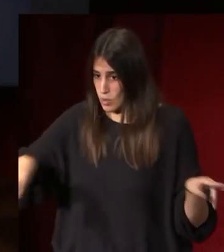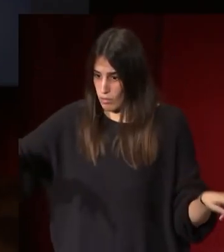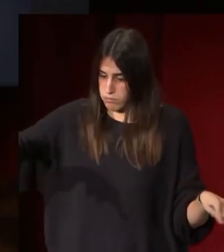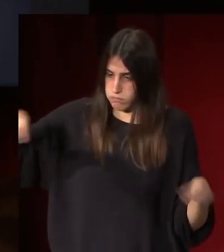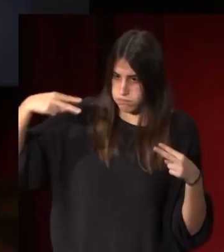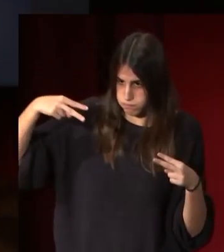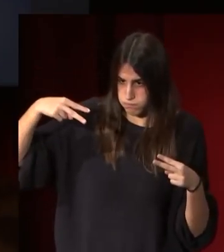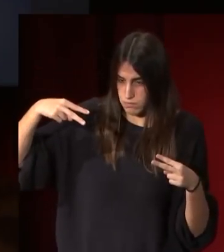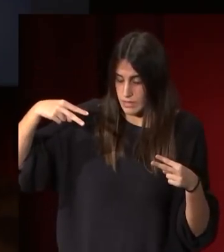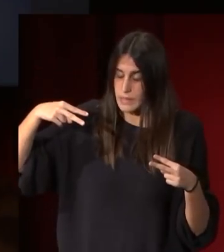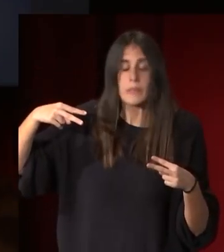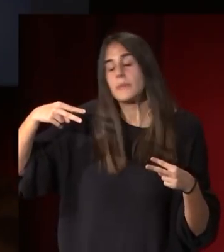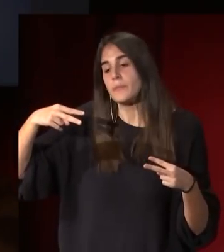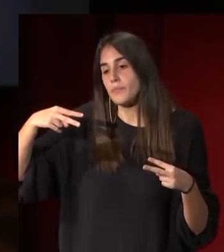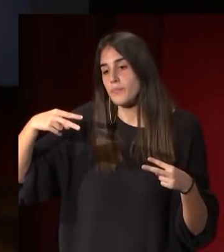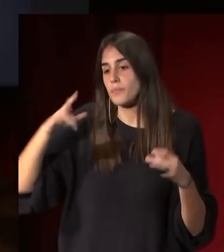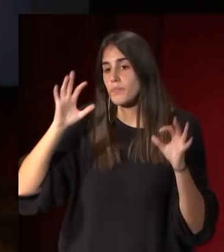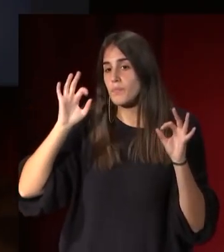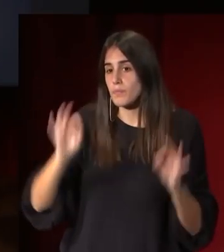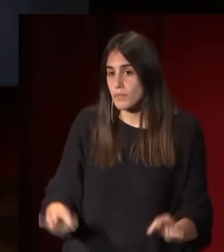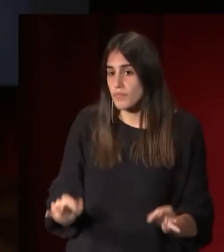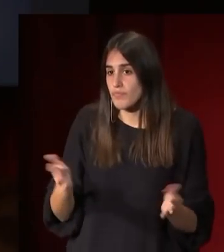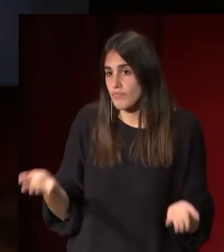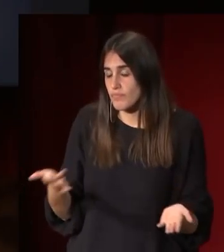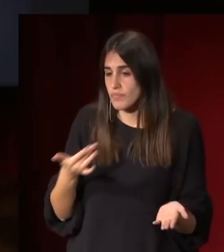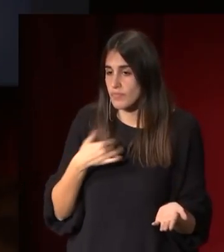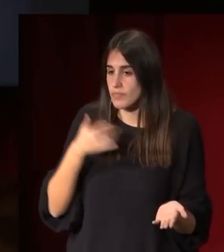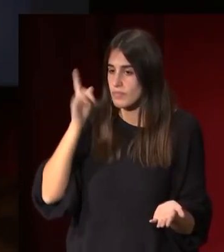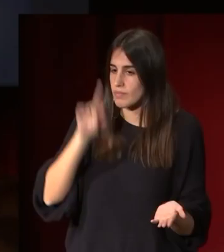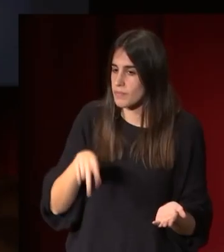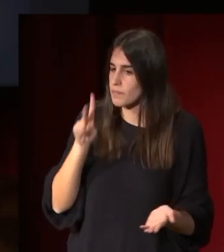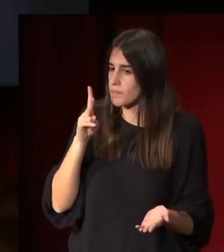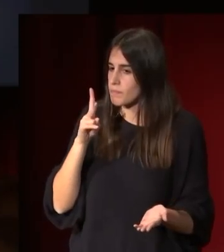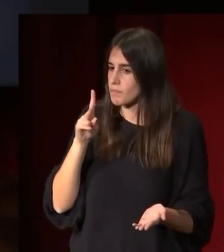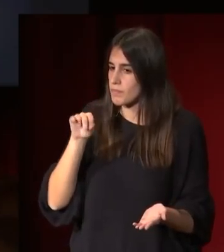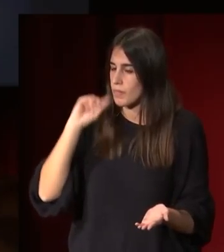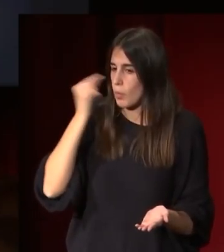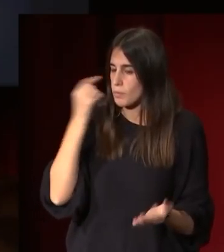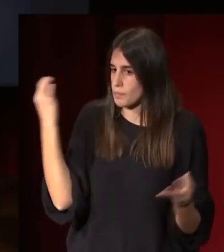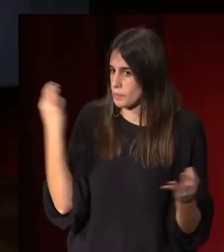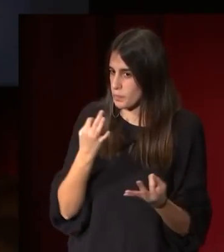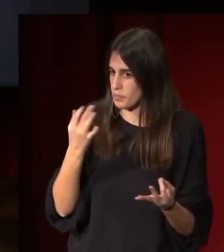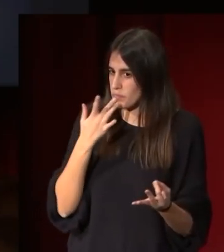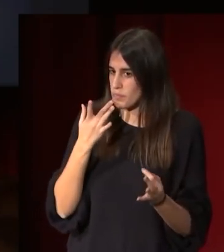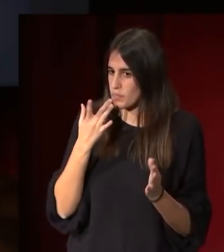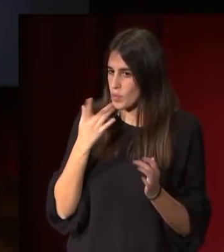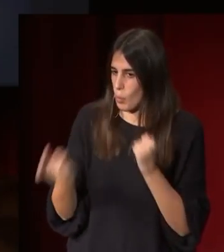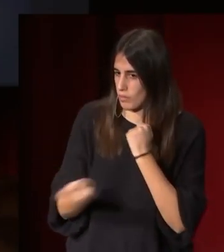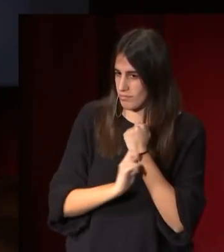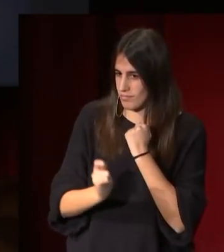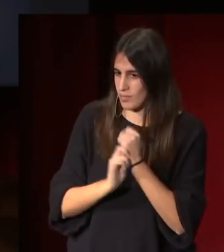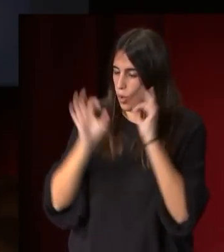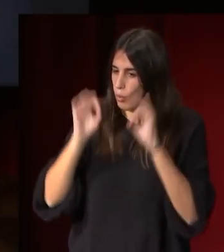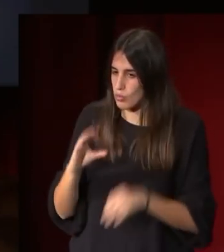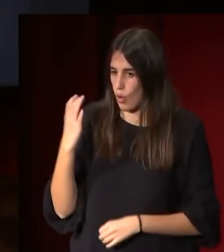y de alguna forma encontramos también claves que son las que ha aprendido con el maestro